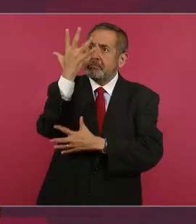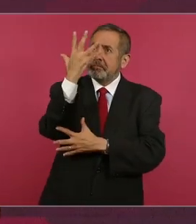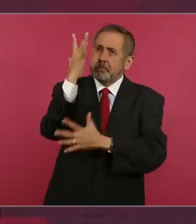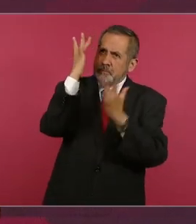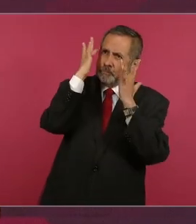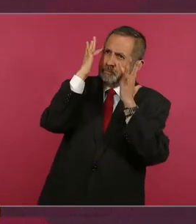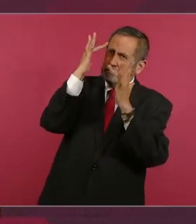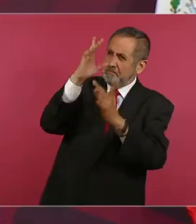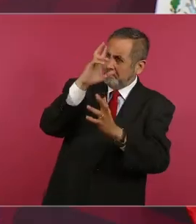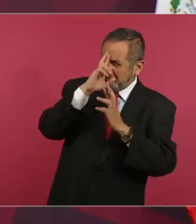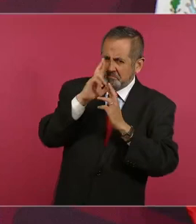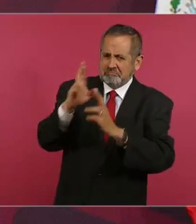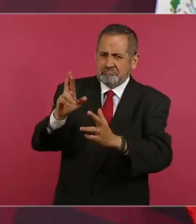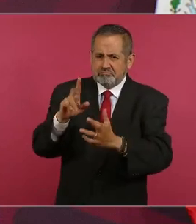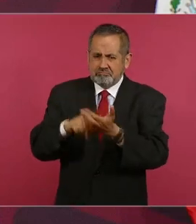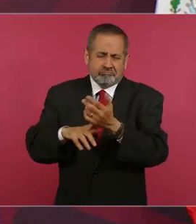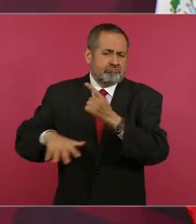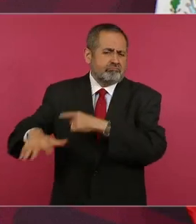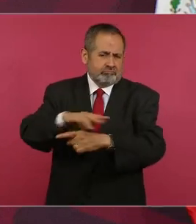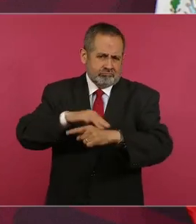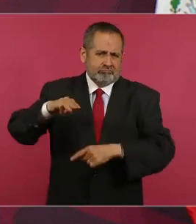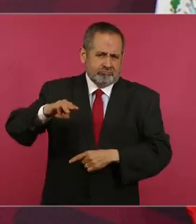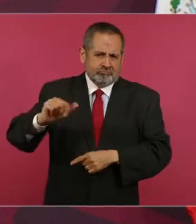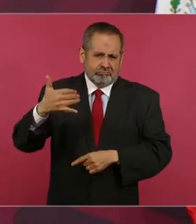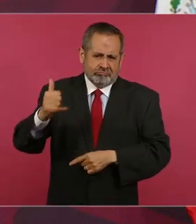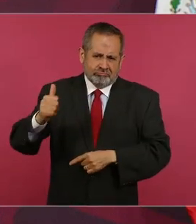de los mayos,